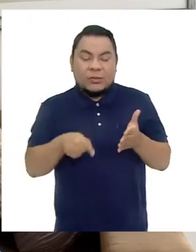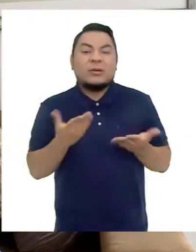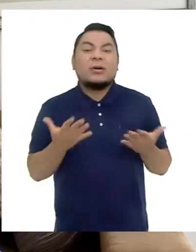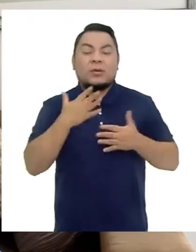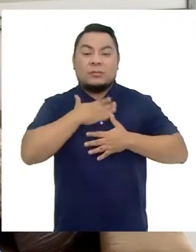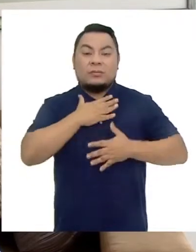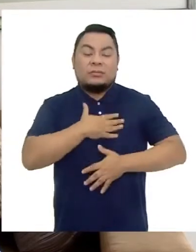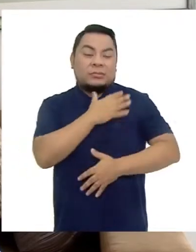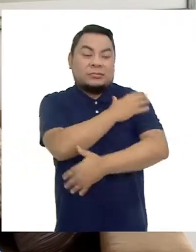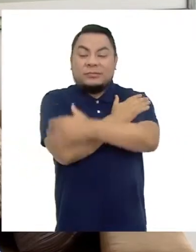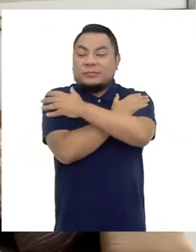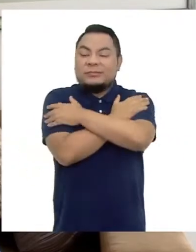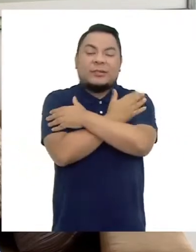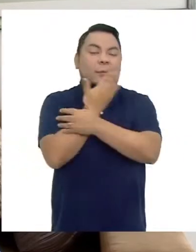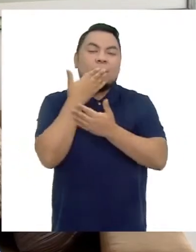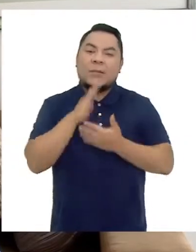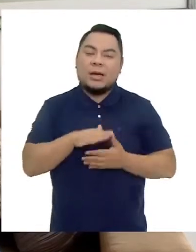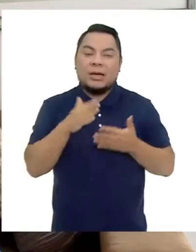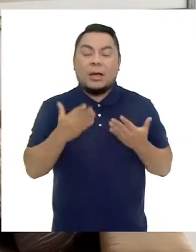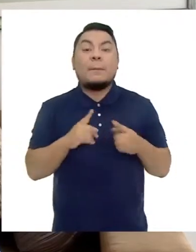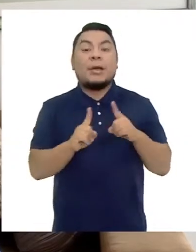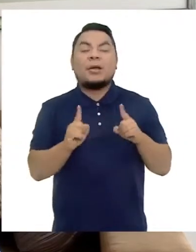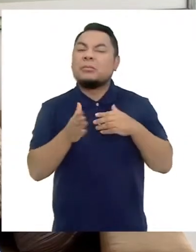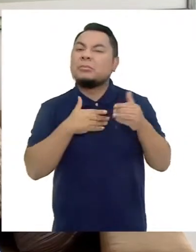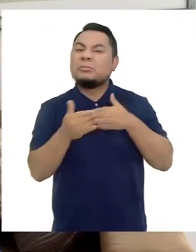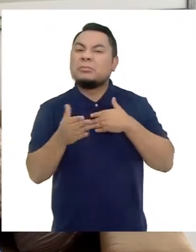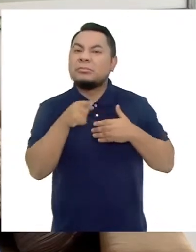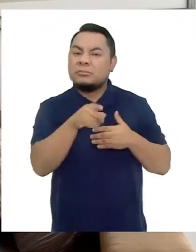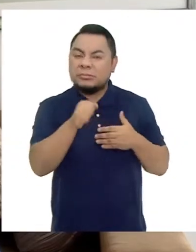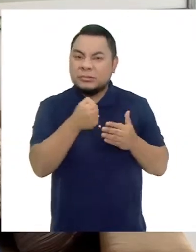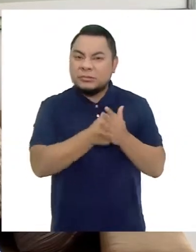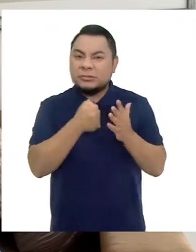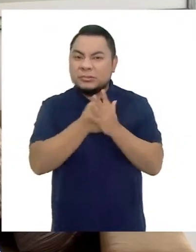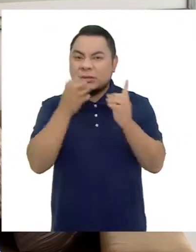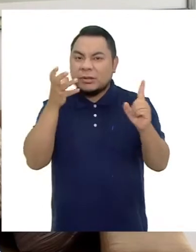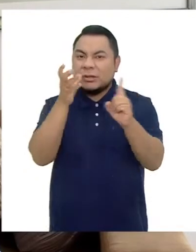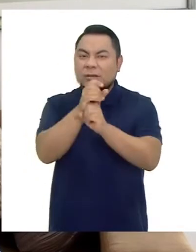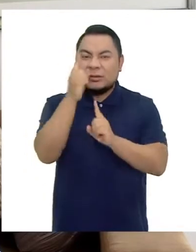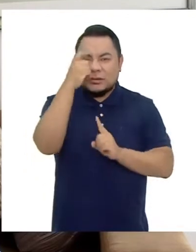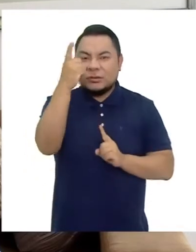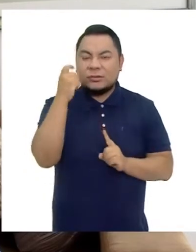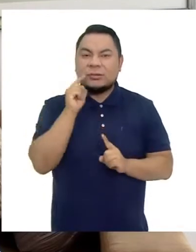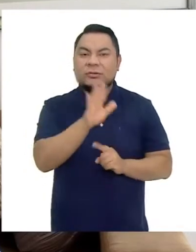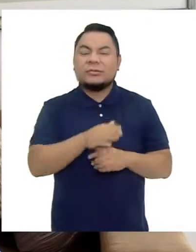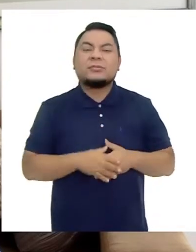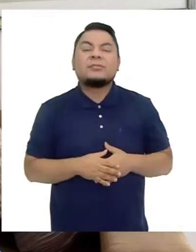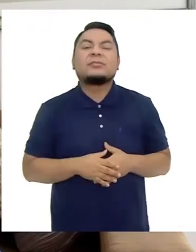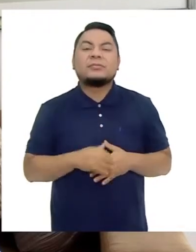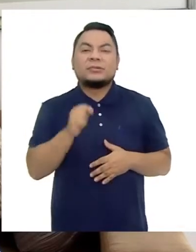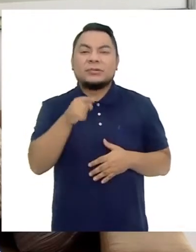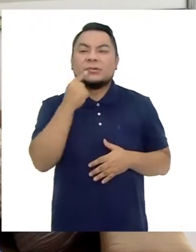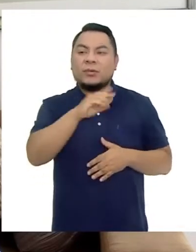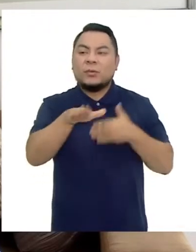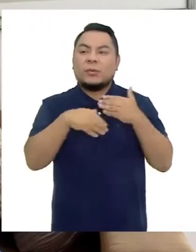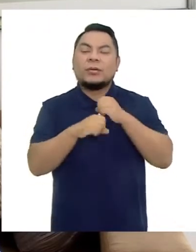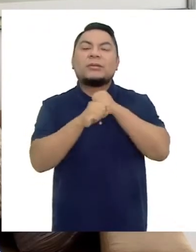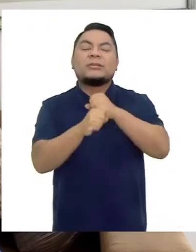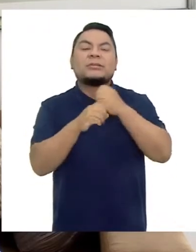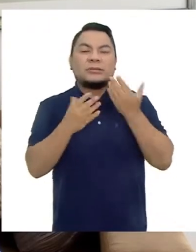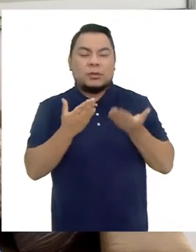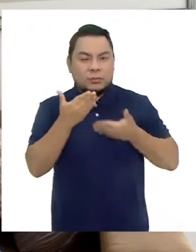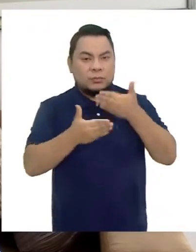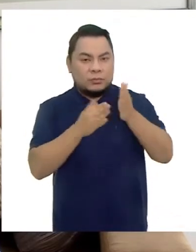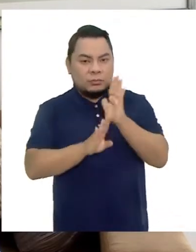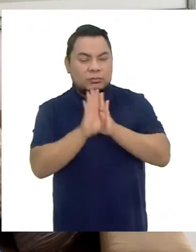desarrollo de sus extremidades superiores. A pesar de ello, logró lo que más anhelaba en la vida, ser ingeniero de sistemas